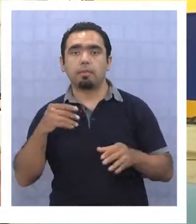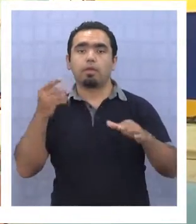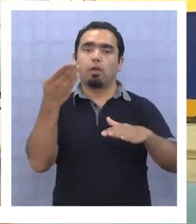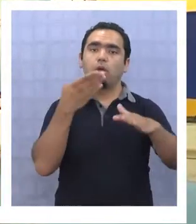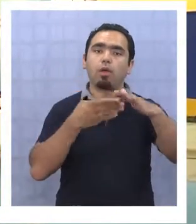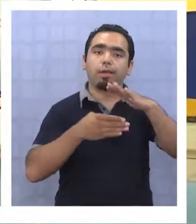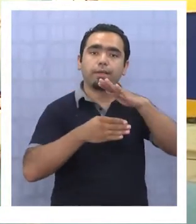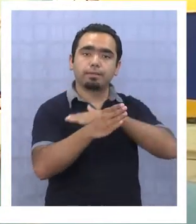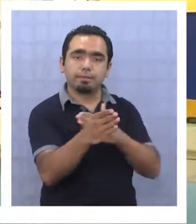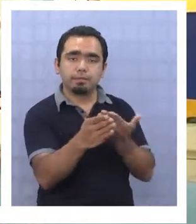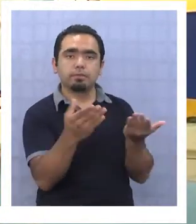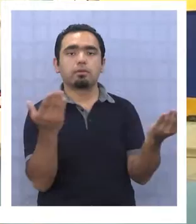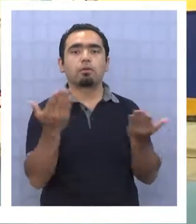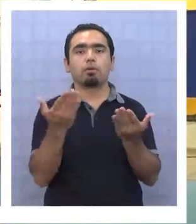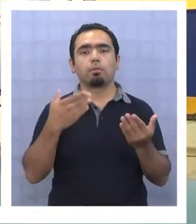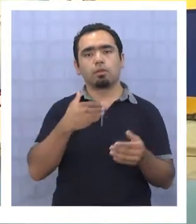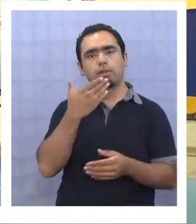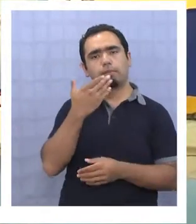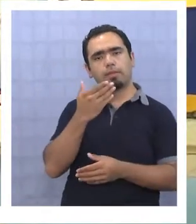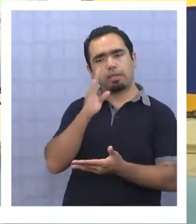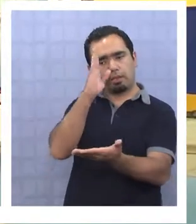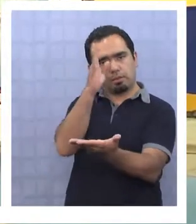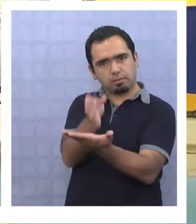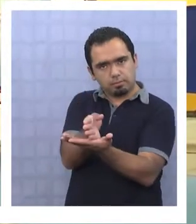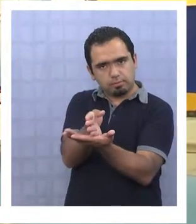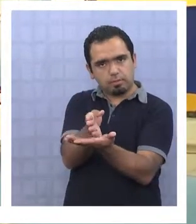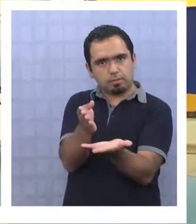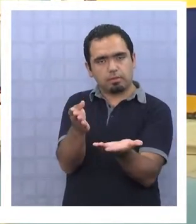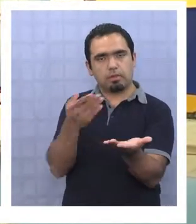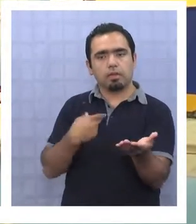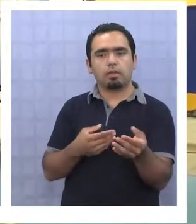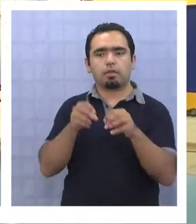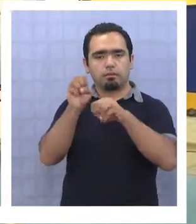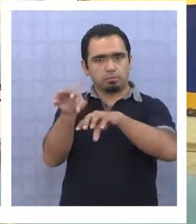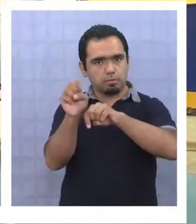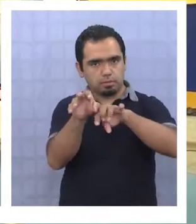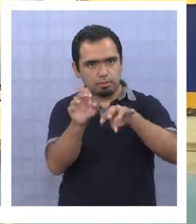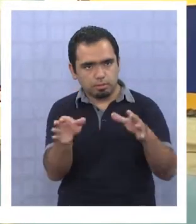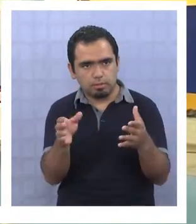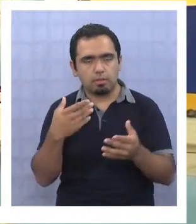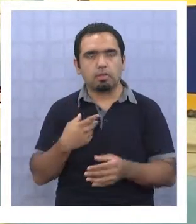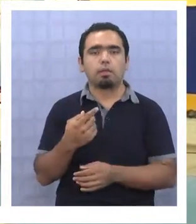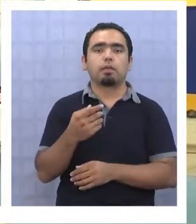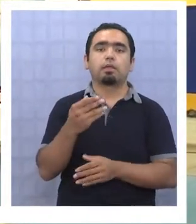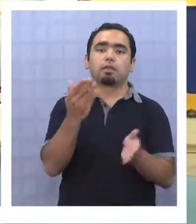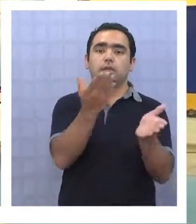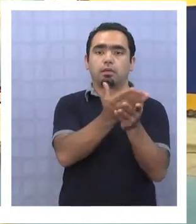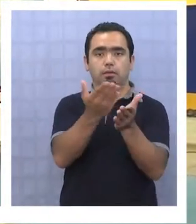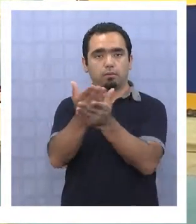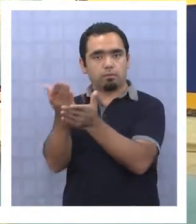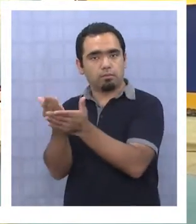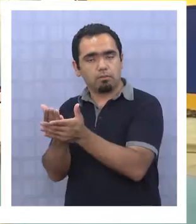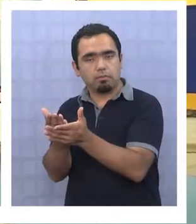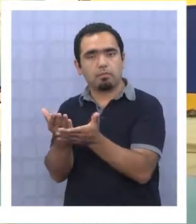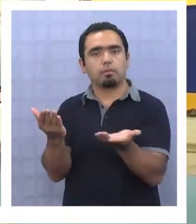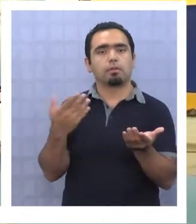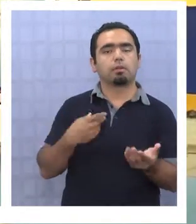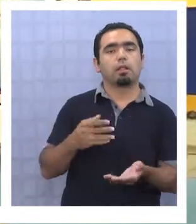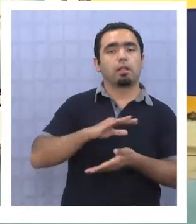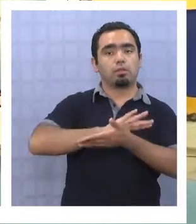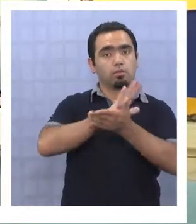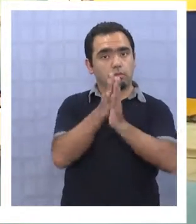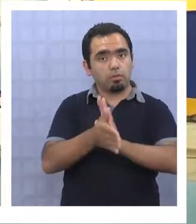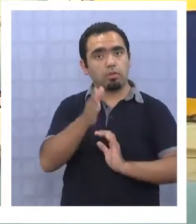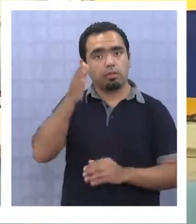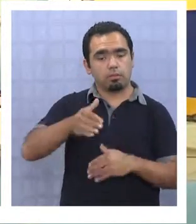como al momento de aplicar medidas disciplinarias, de modo que no sean medidas arbitrarias y que evitemos que los colegios de alguna manera se deshagan de manera